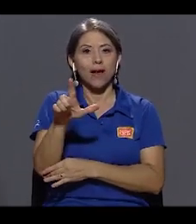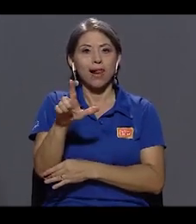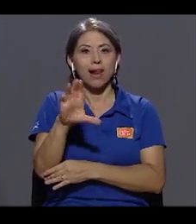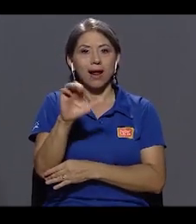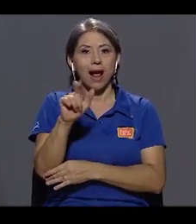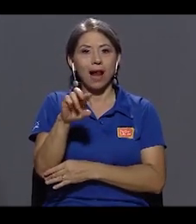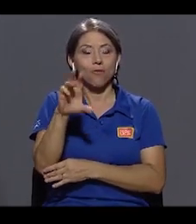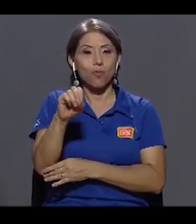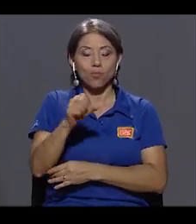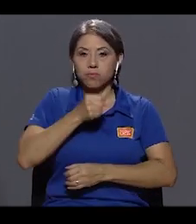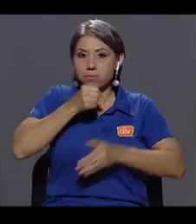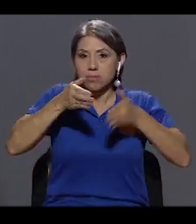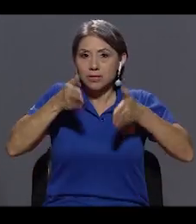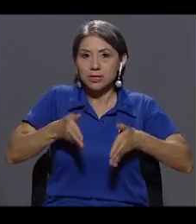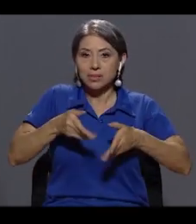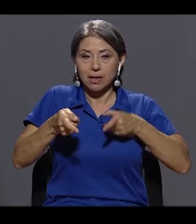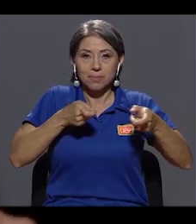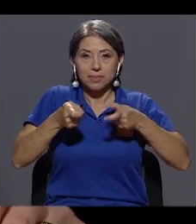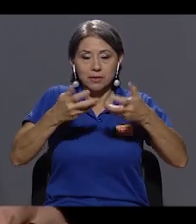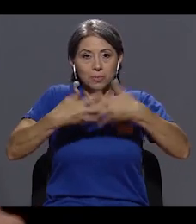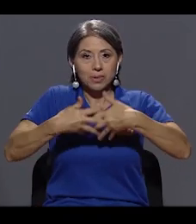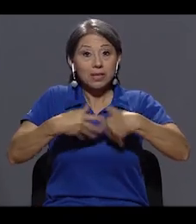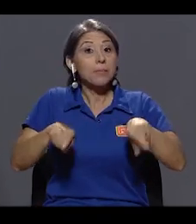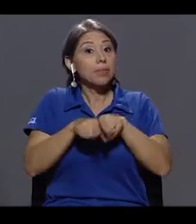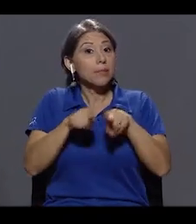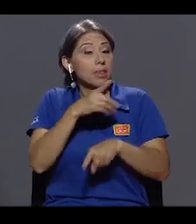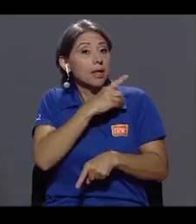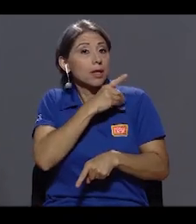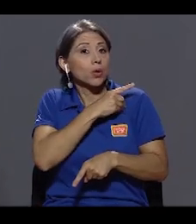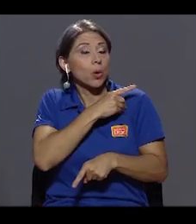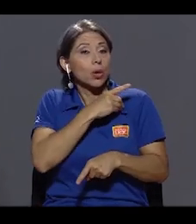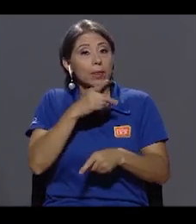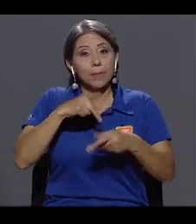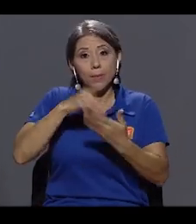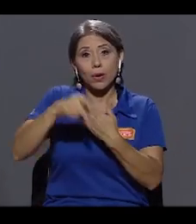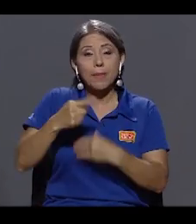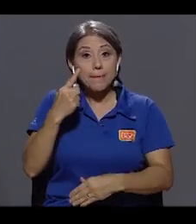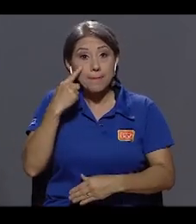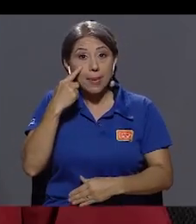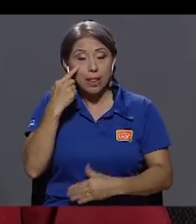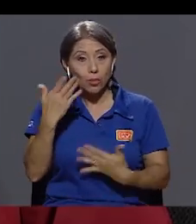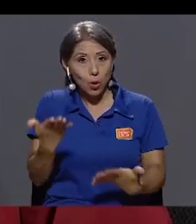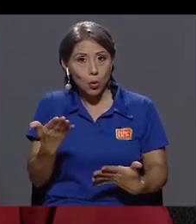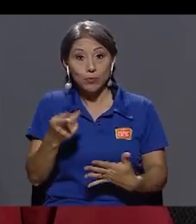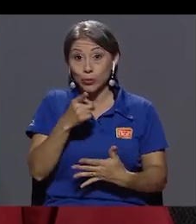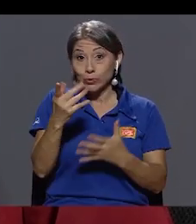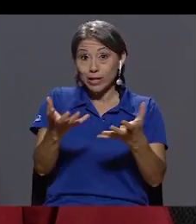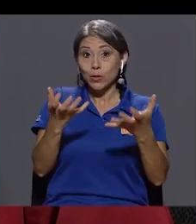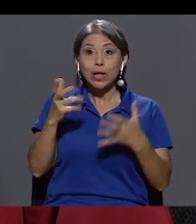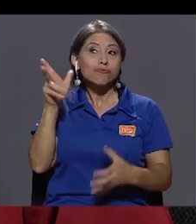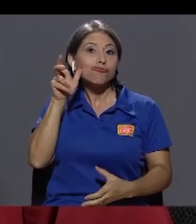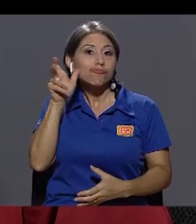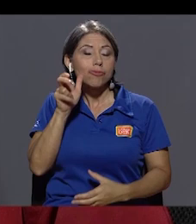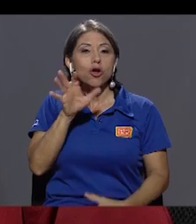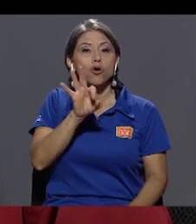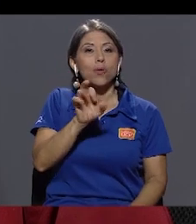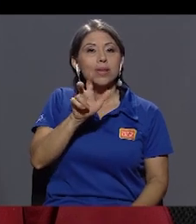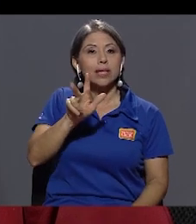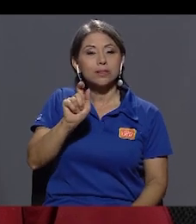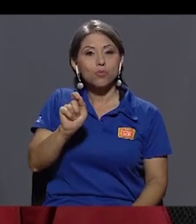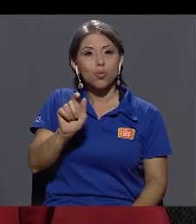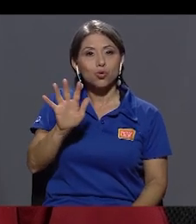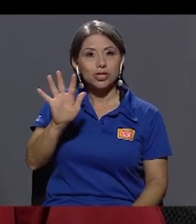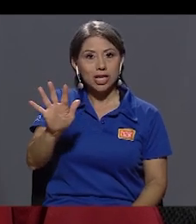periodista, administrador de empresas, pero también el director de Pelando el Ojo. Si lo quieren apreciar casualmente, en el 93.5